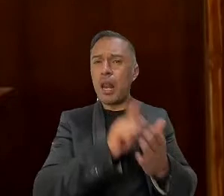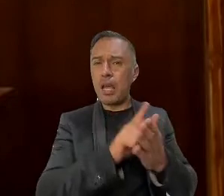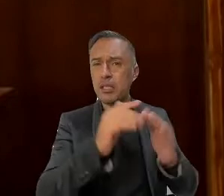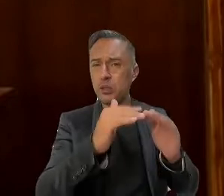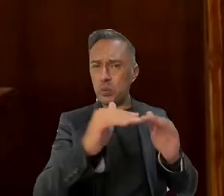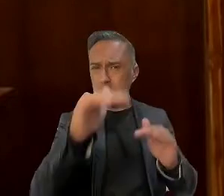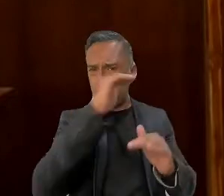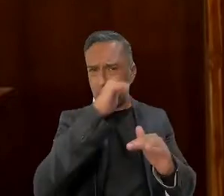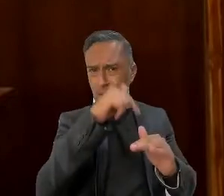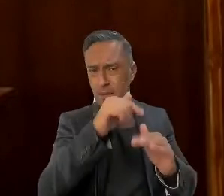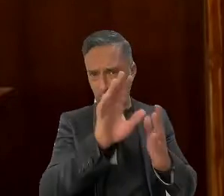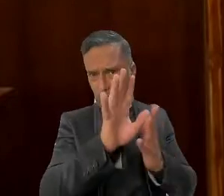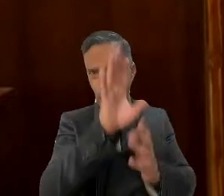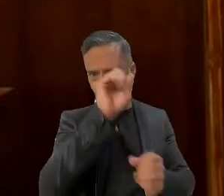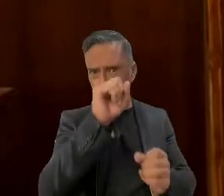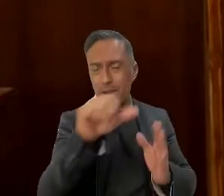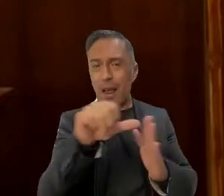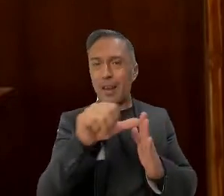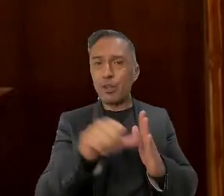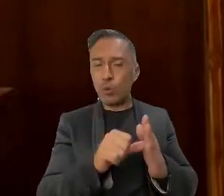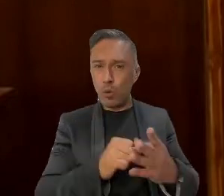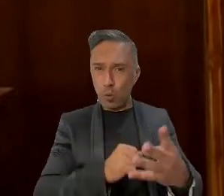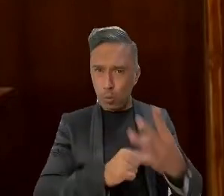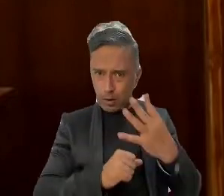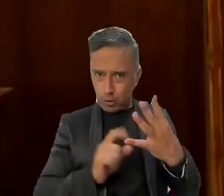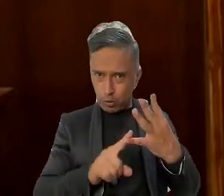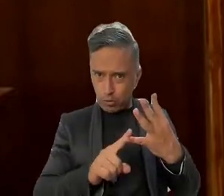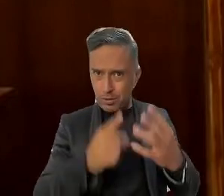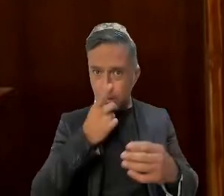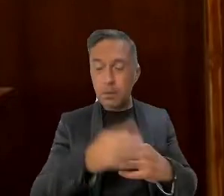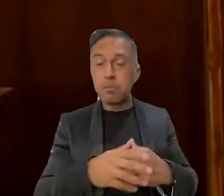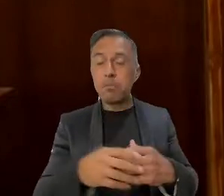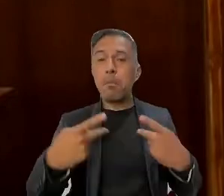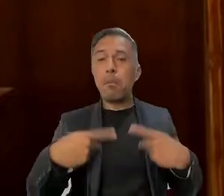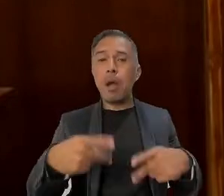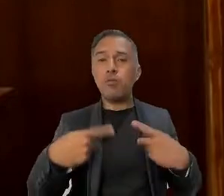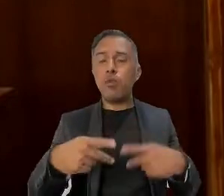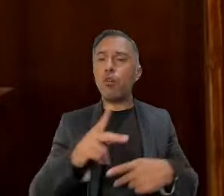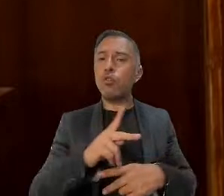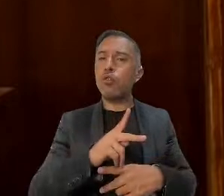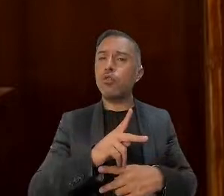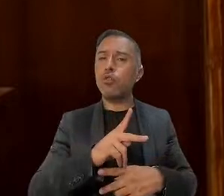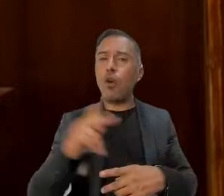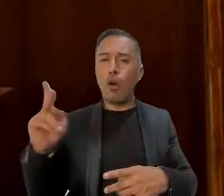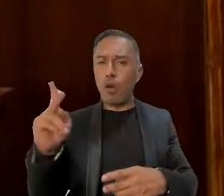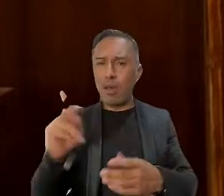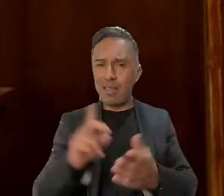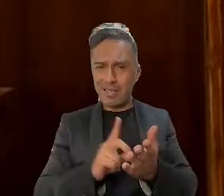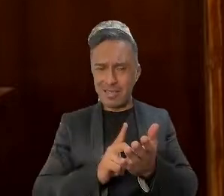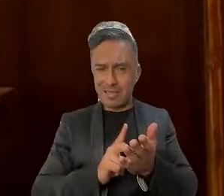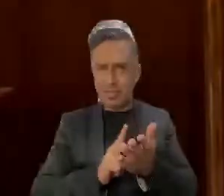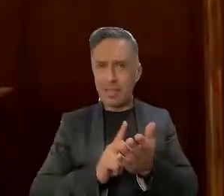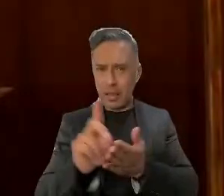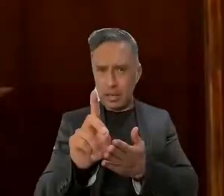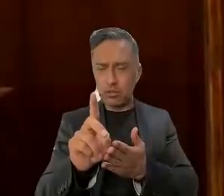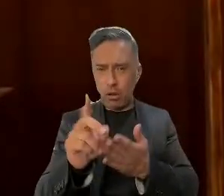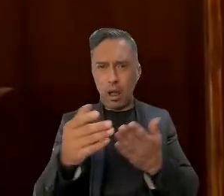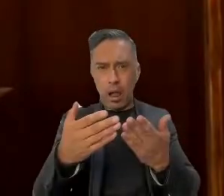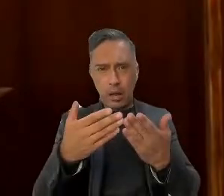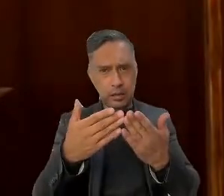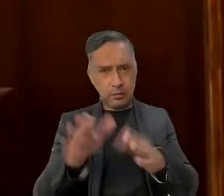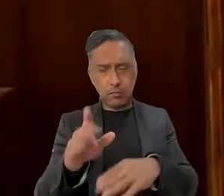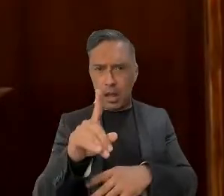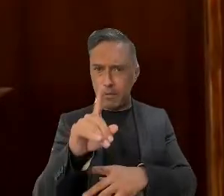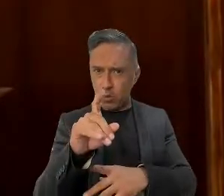artículo 4 señala toda persona tiene derecho a su acceso, disposición